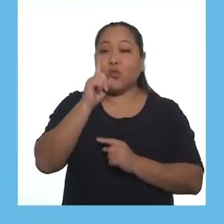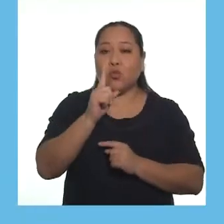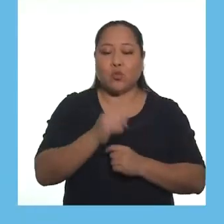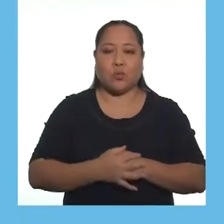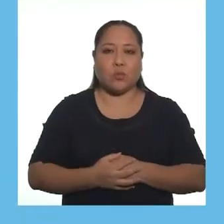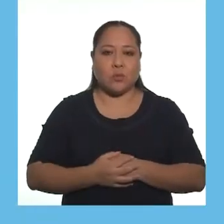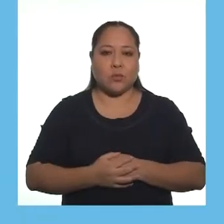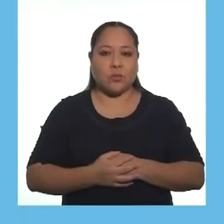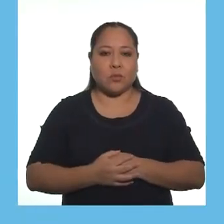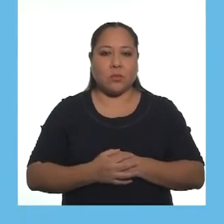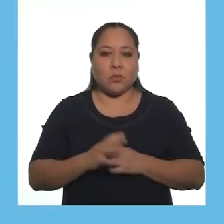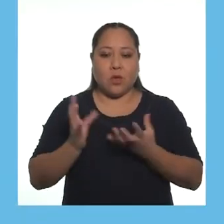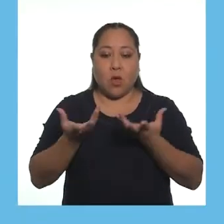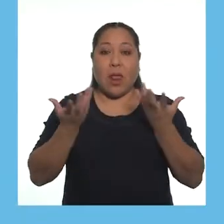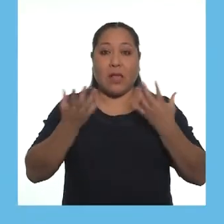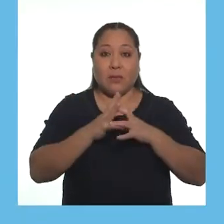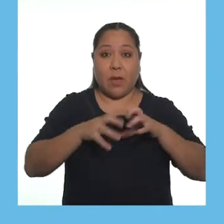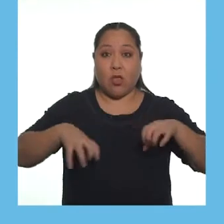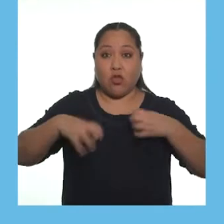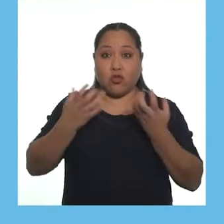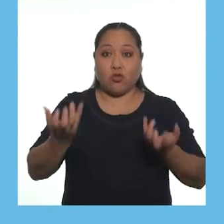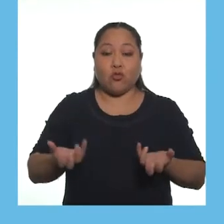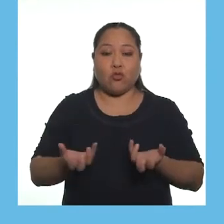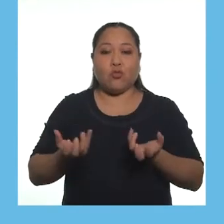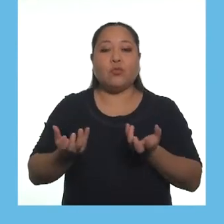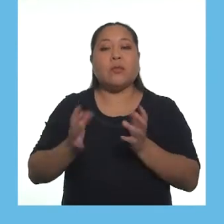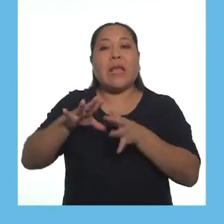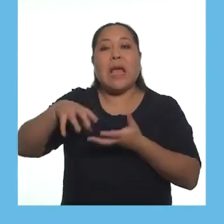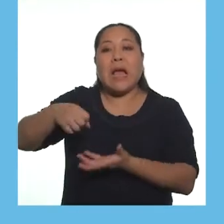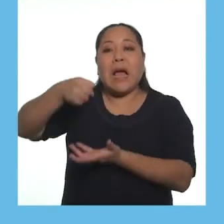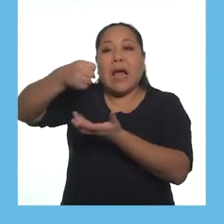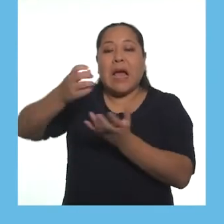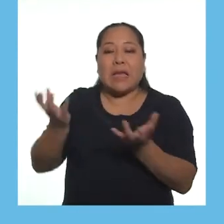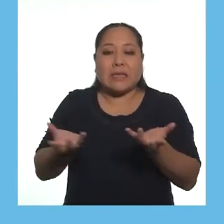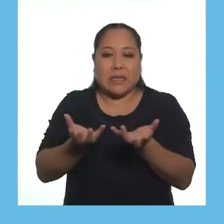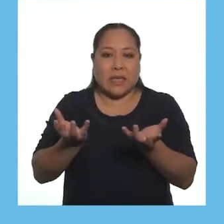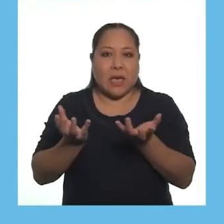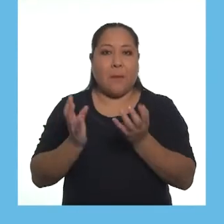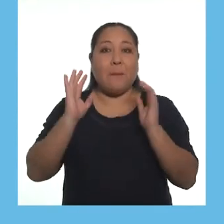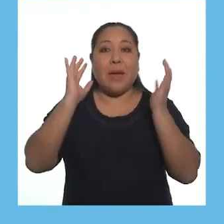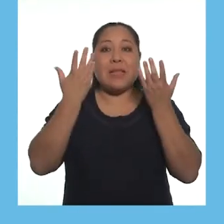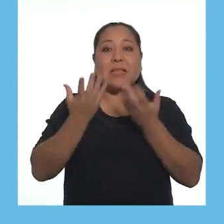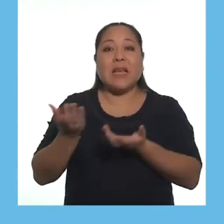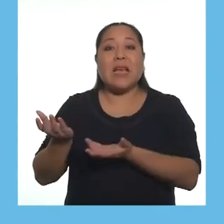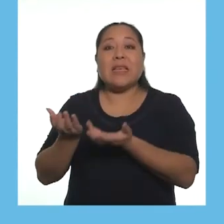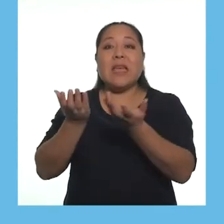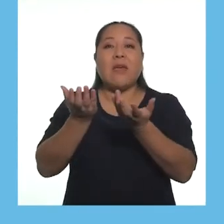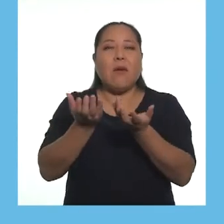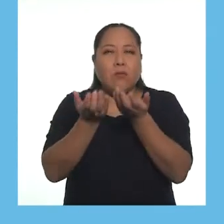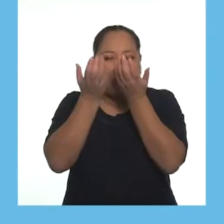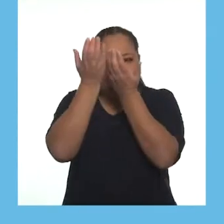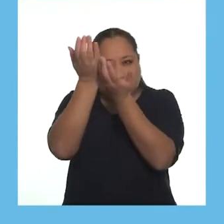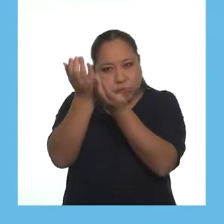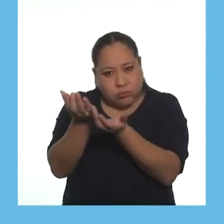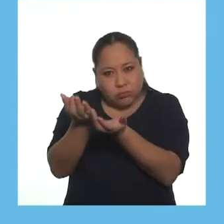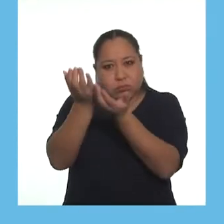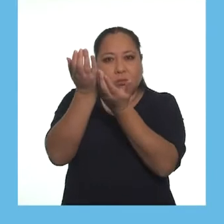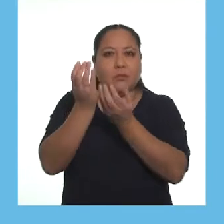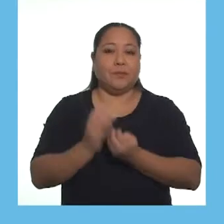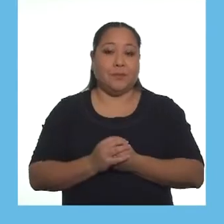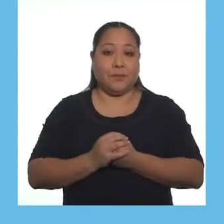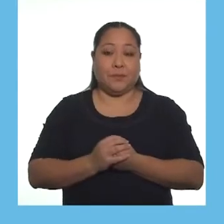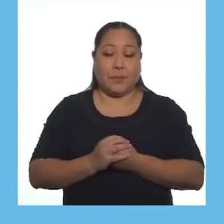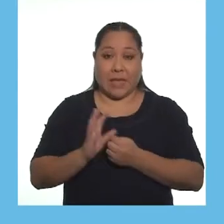Paso 1. Sostengan con las manos una canastilla o tazón simulando llevar una